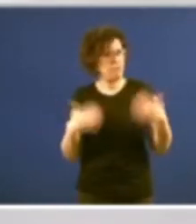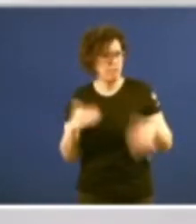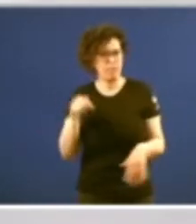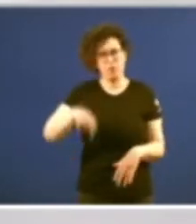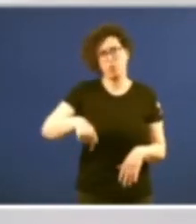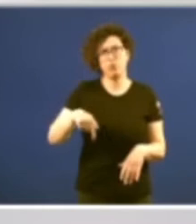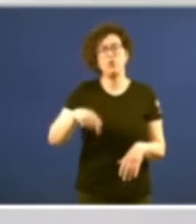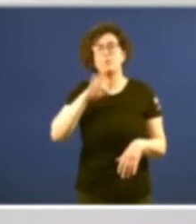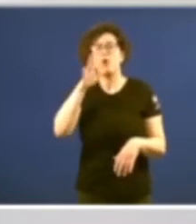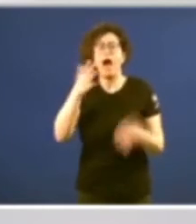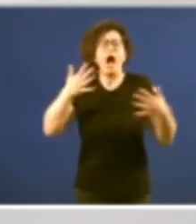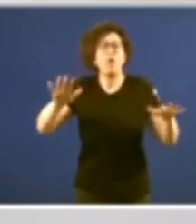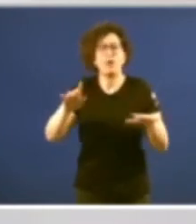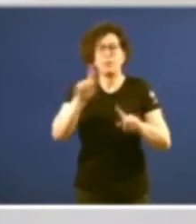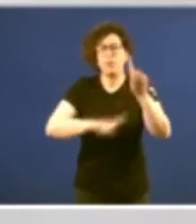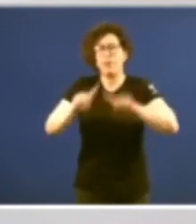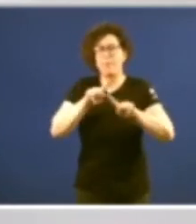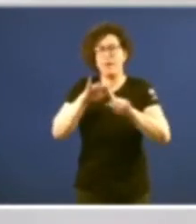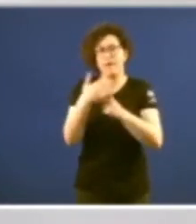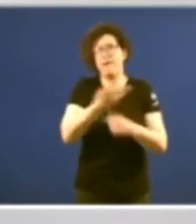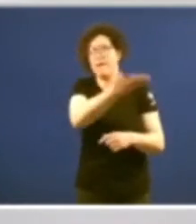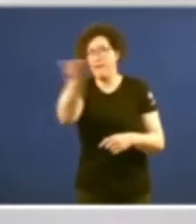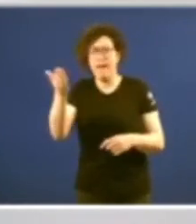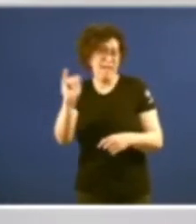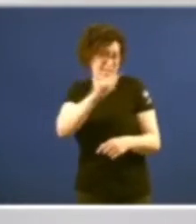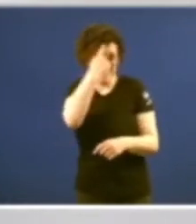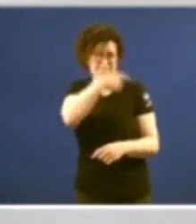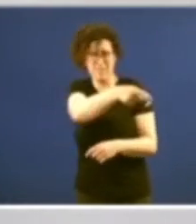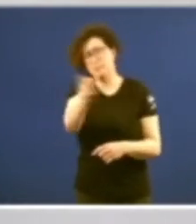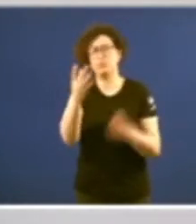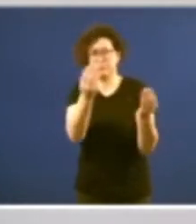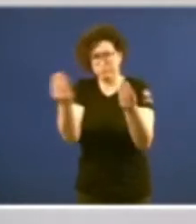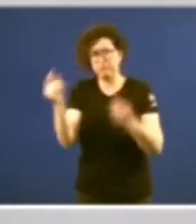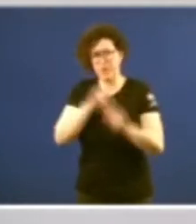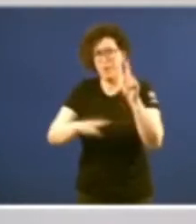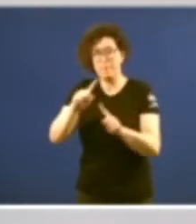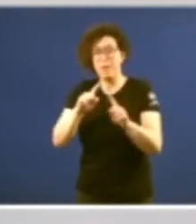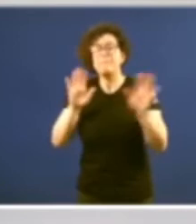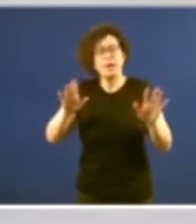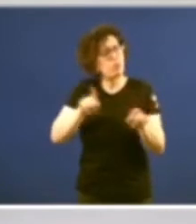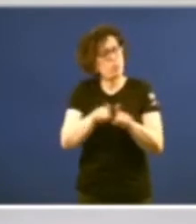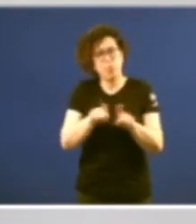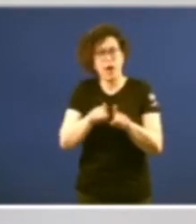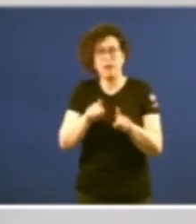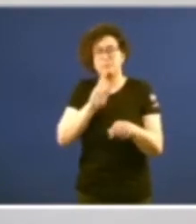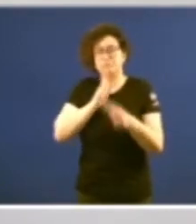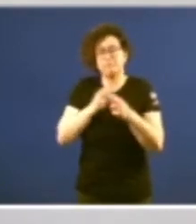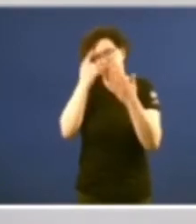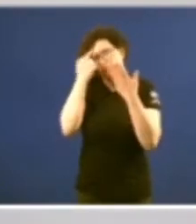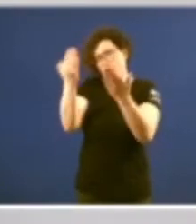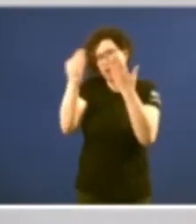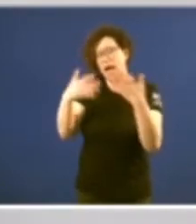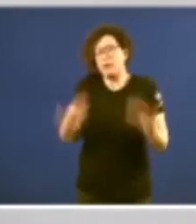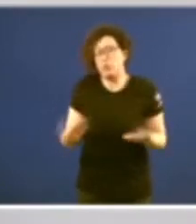máis, os problemas deste momento que os hai, e en abundancia, rendemos tributo ao vixente Estatuto de